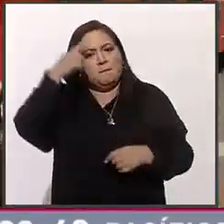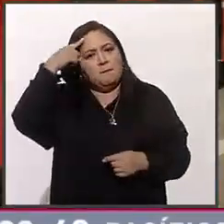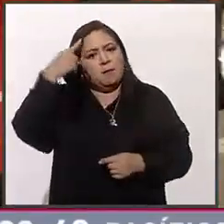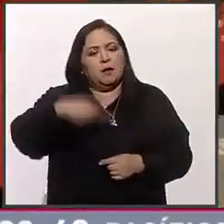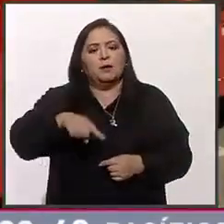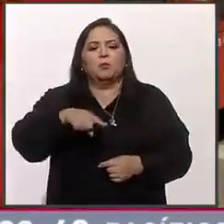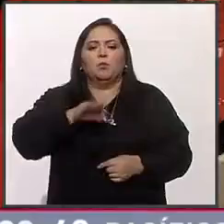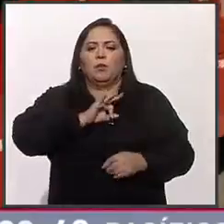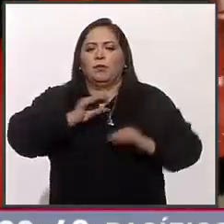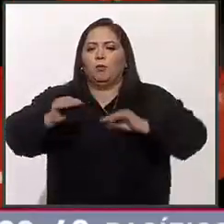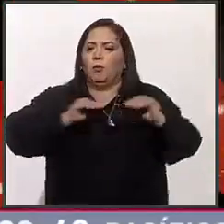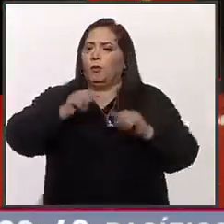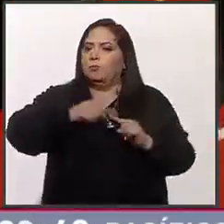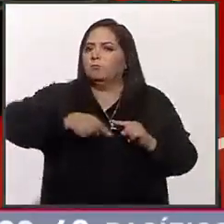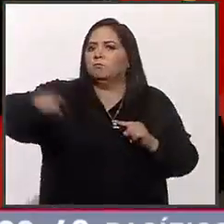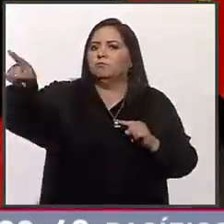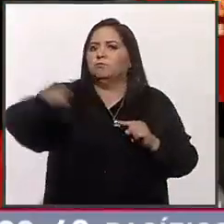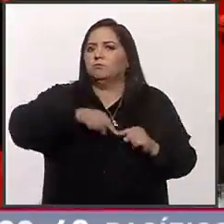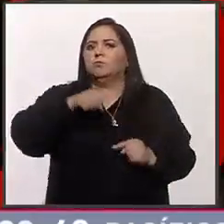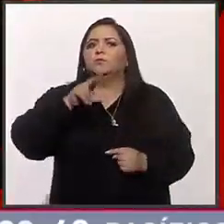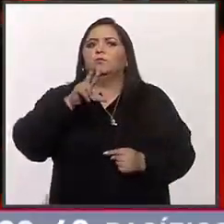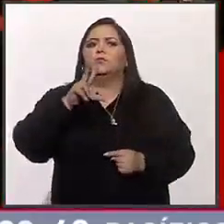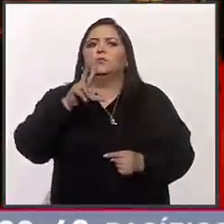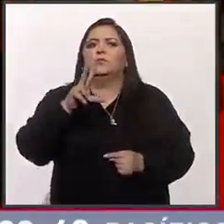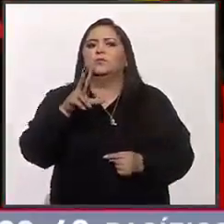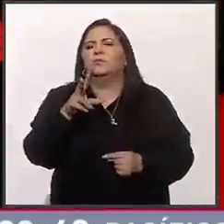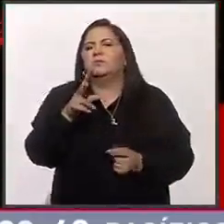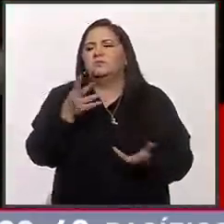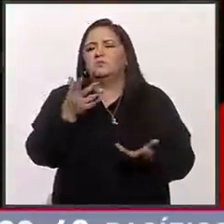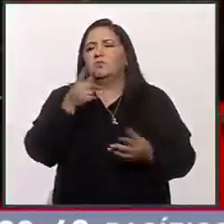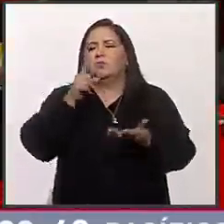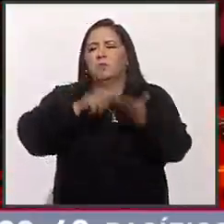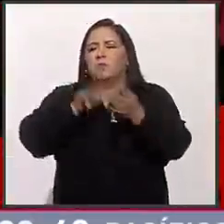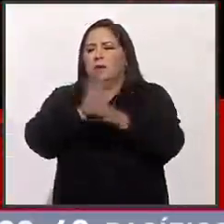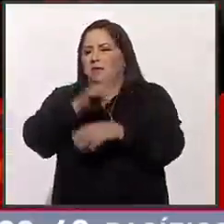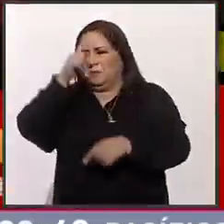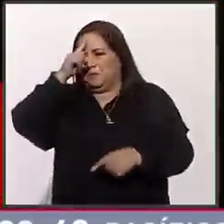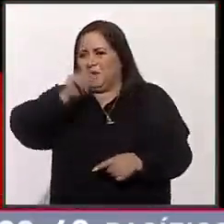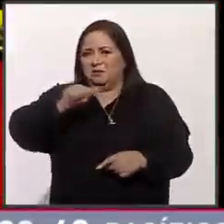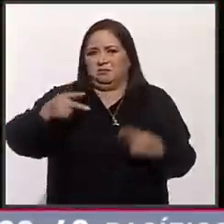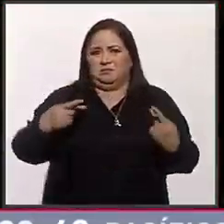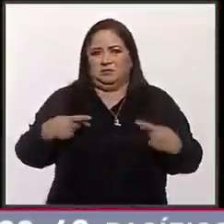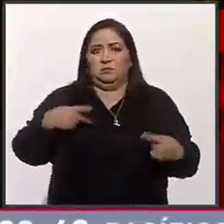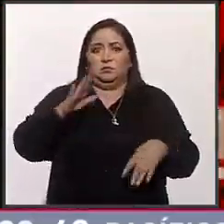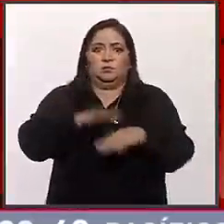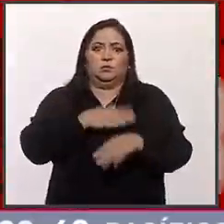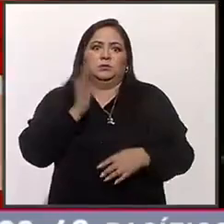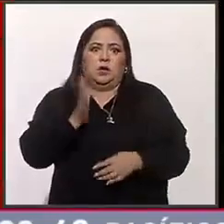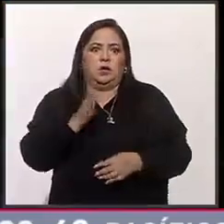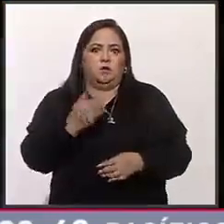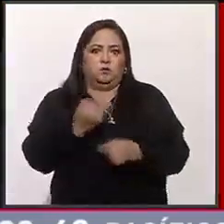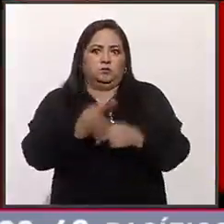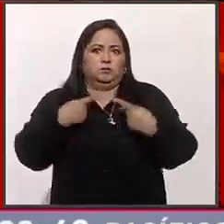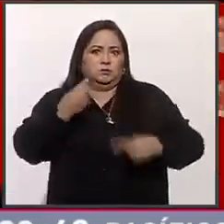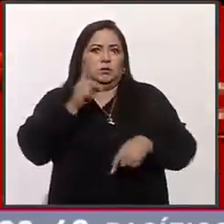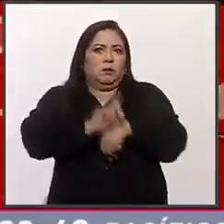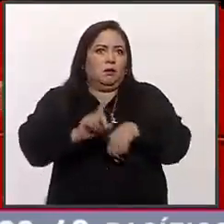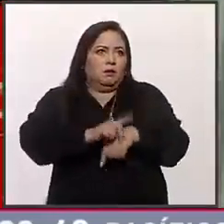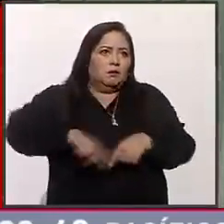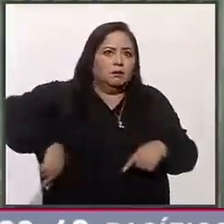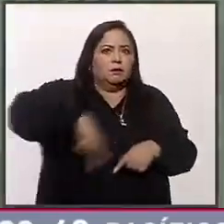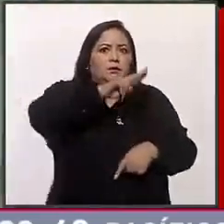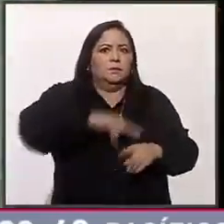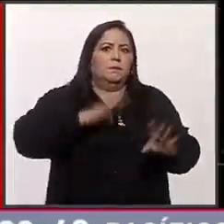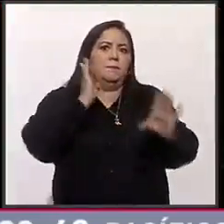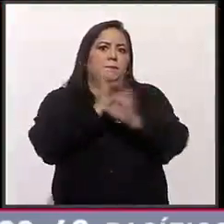poder mover y quisiera nuevamente enmarcarlo porque beneficia a todo el sistema que ya estamos moviendo al día en promedio